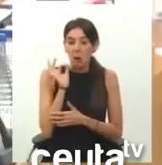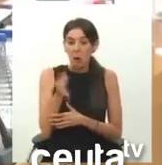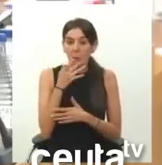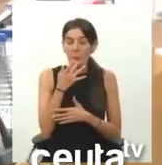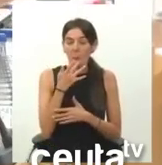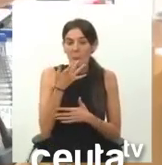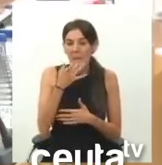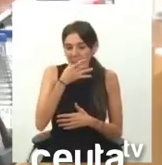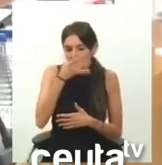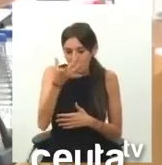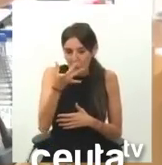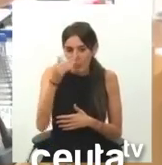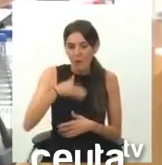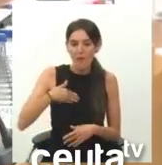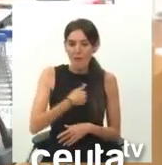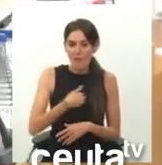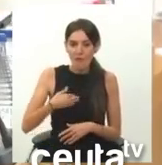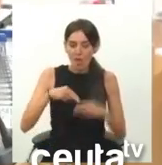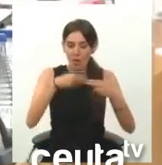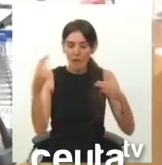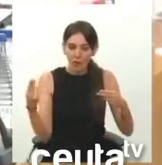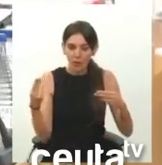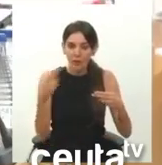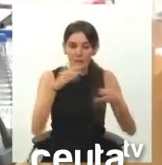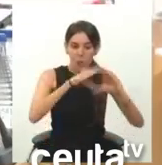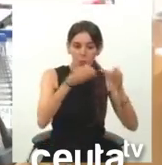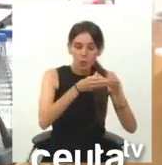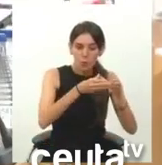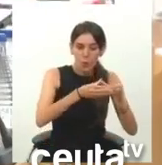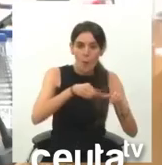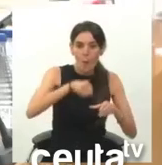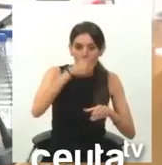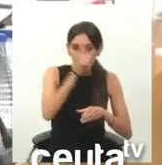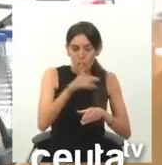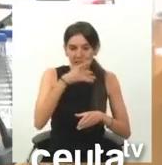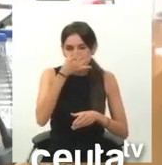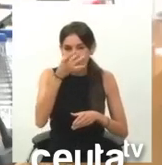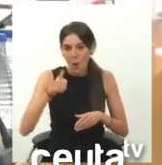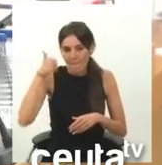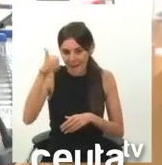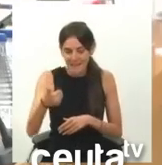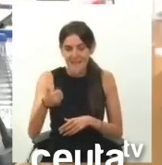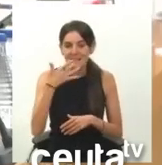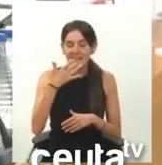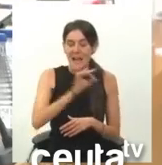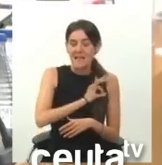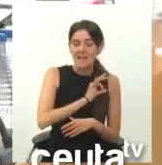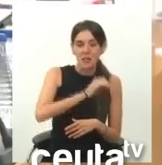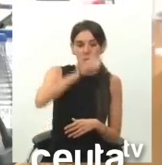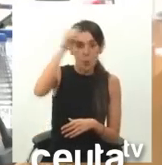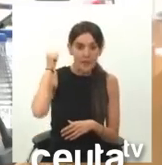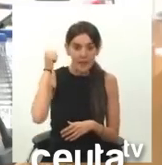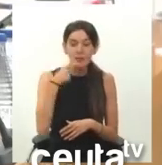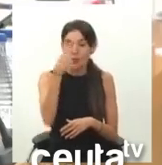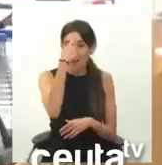más ridículo que su papel con respecto a la frontera y el de su partido no puede ser, señor Gutiérrez. Les